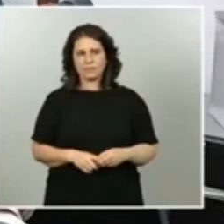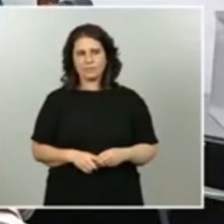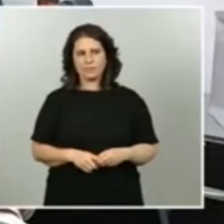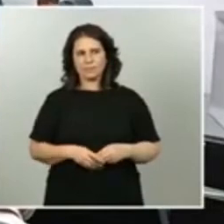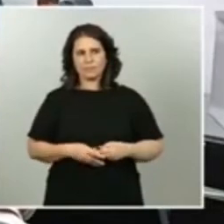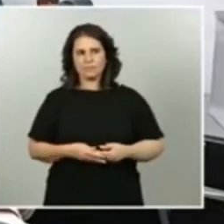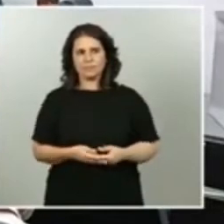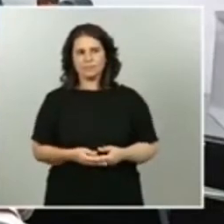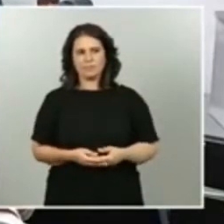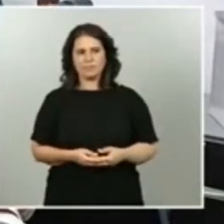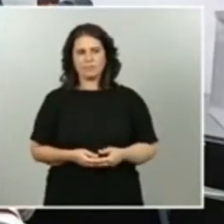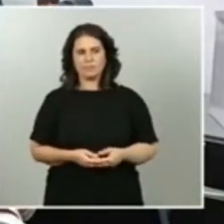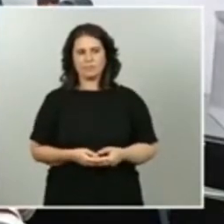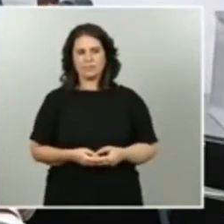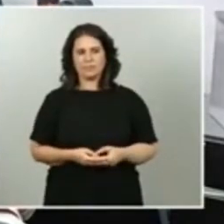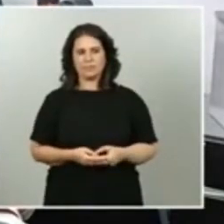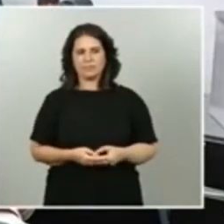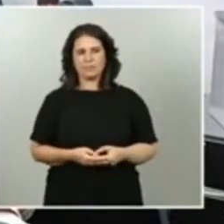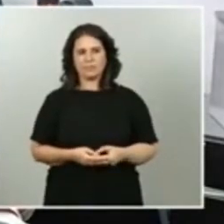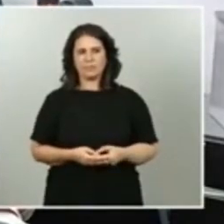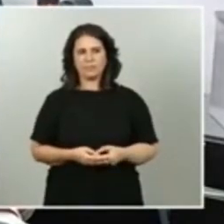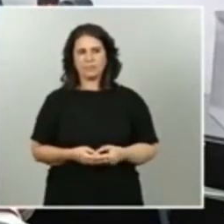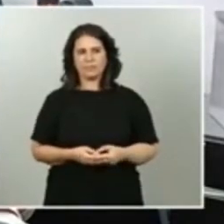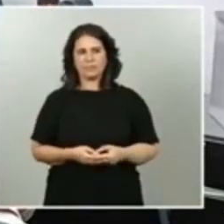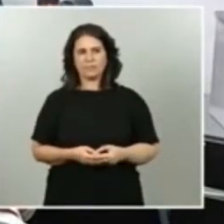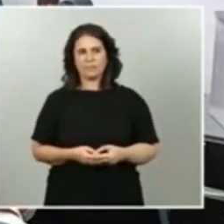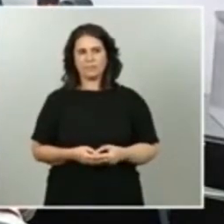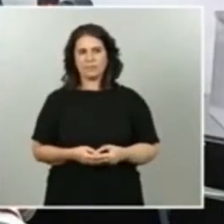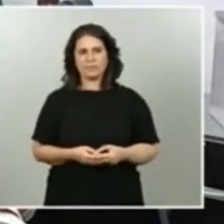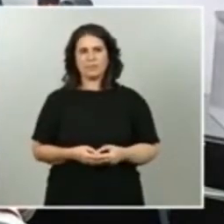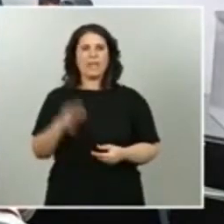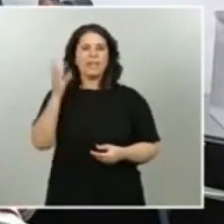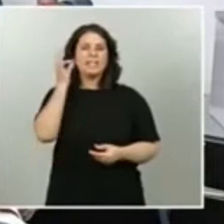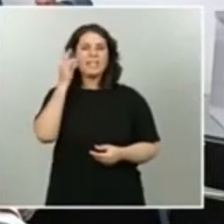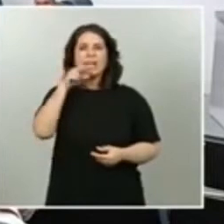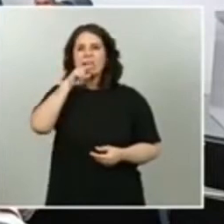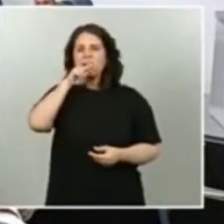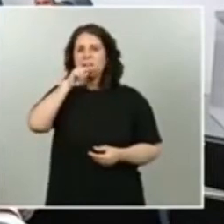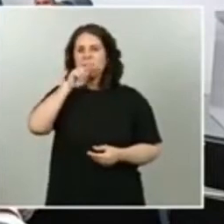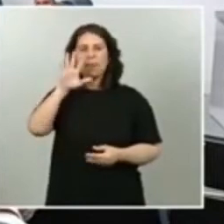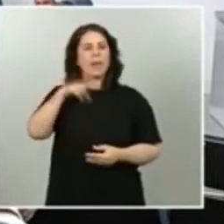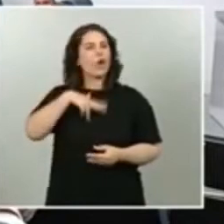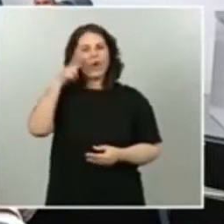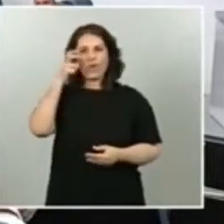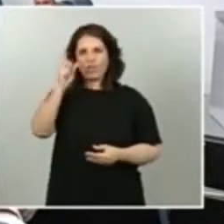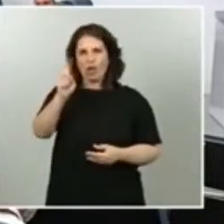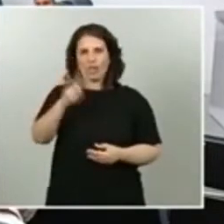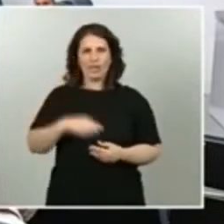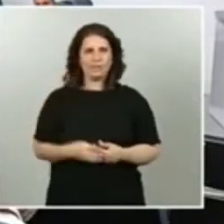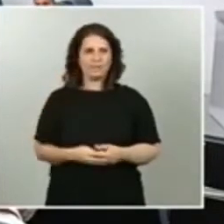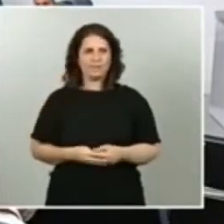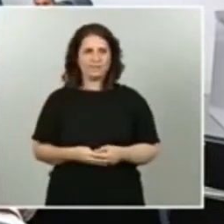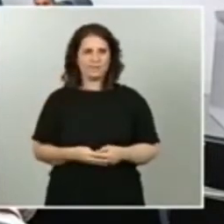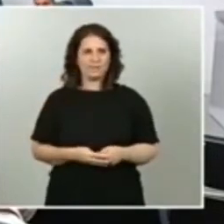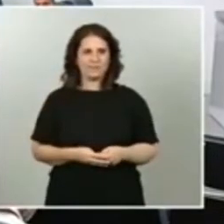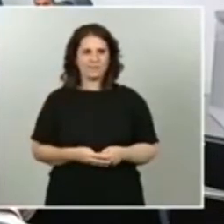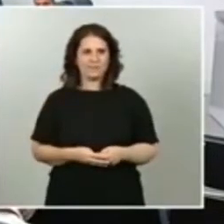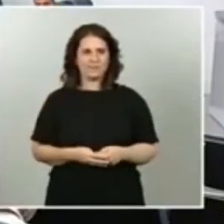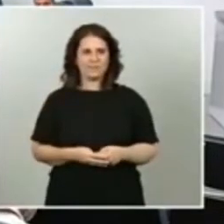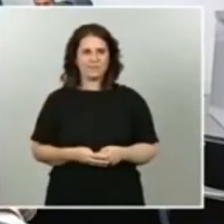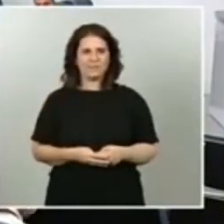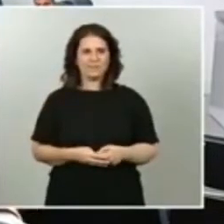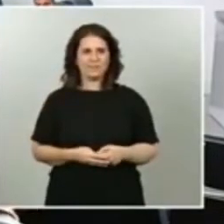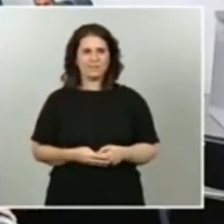que tiene que sacar el vuelo, que a lo mejor ha llegado el acero, o que ha pasado mucho con esto, porque se me tiene que hacer falta,